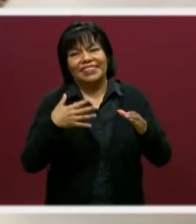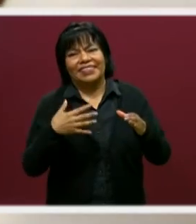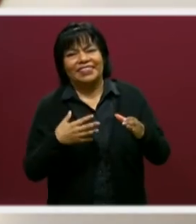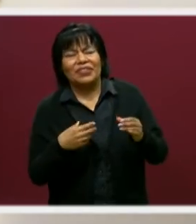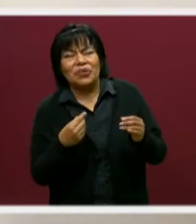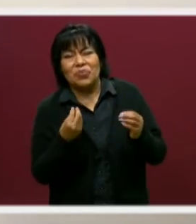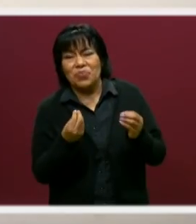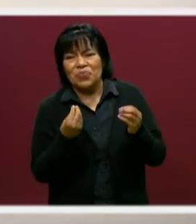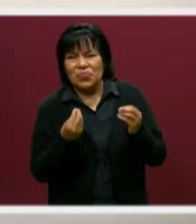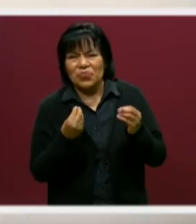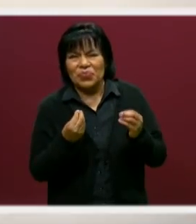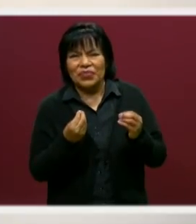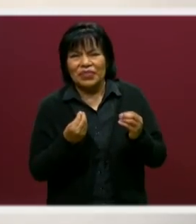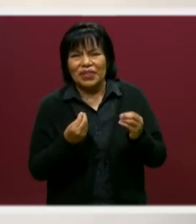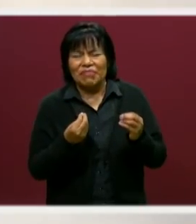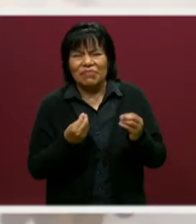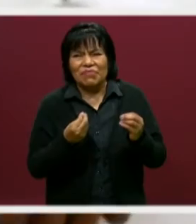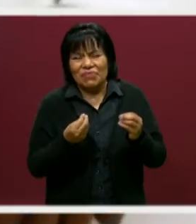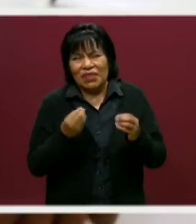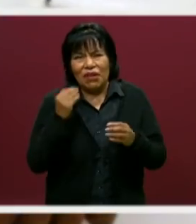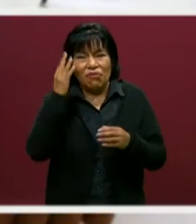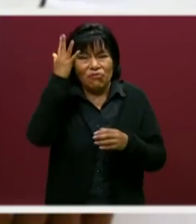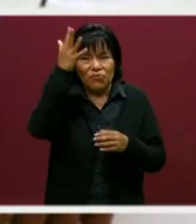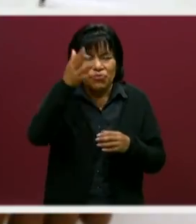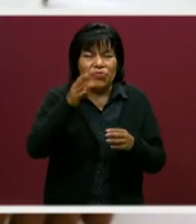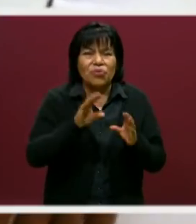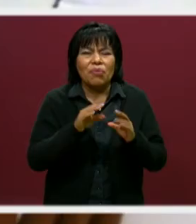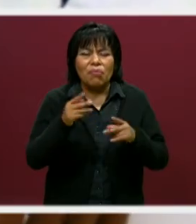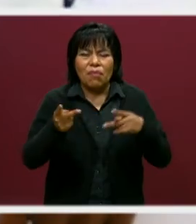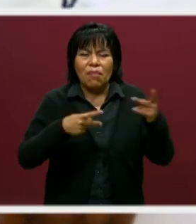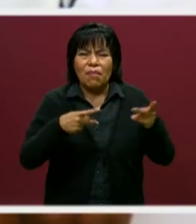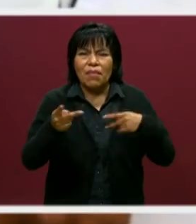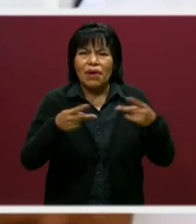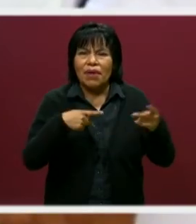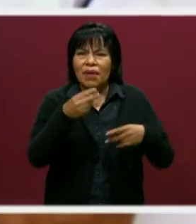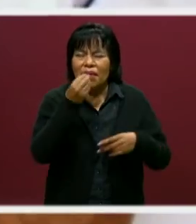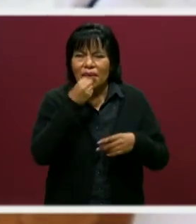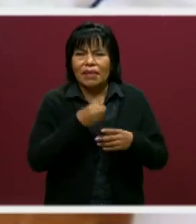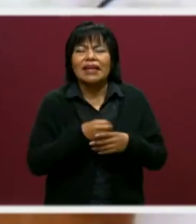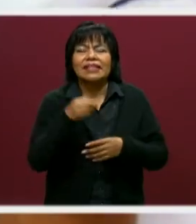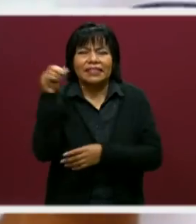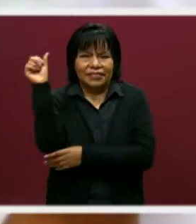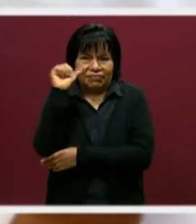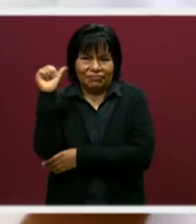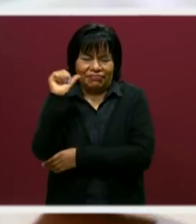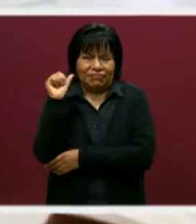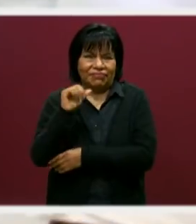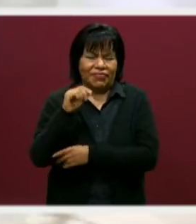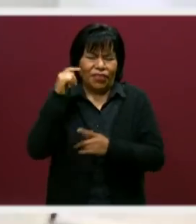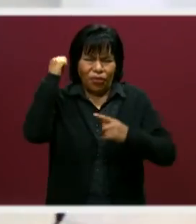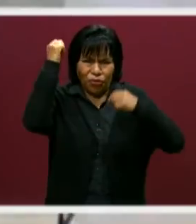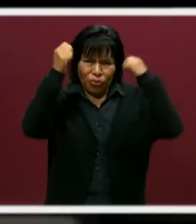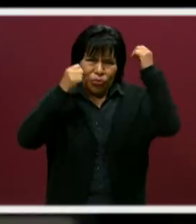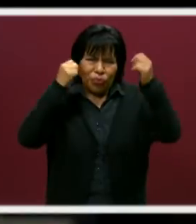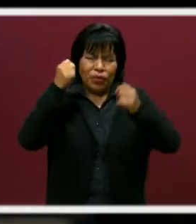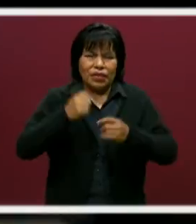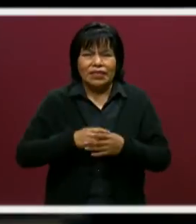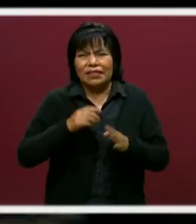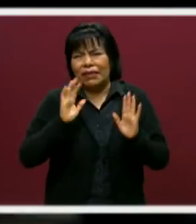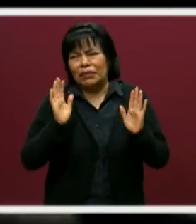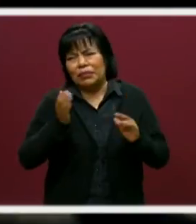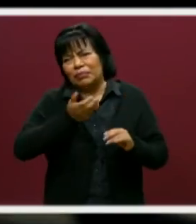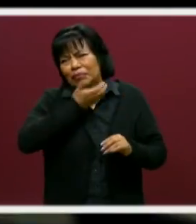de posible futuro para ellos, ¿no? Así es. La región de Atlixco tiene una tradición turística, cultural,